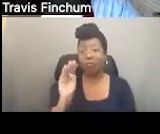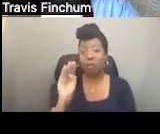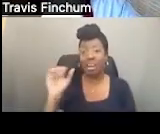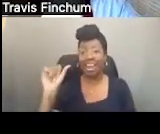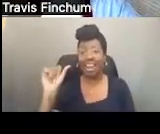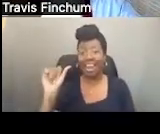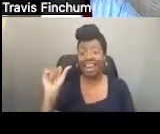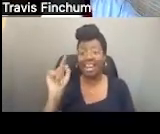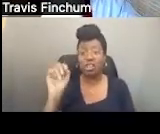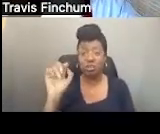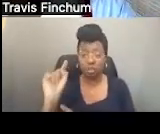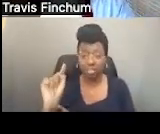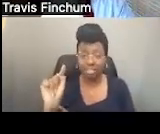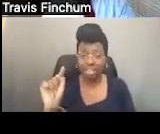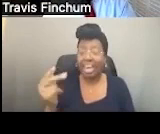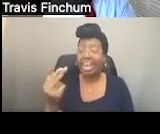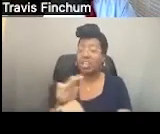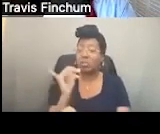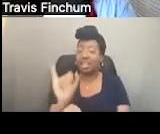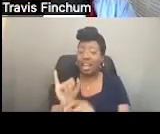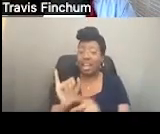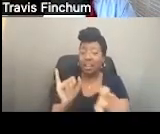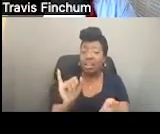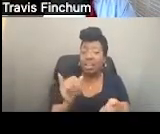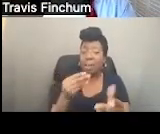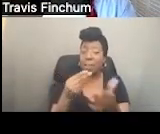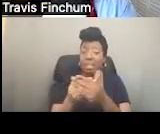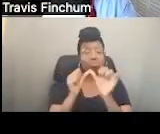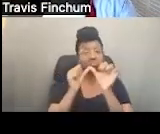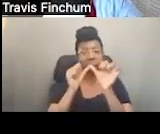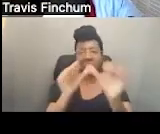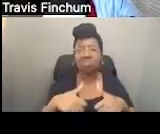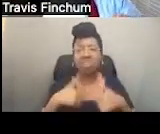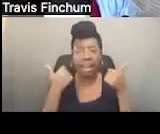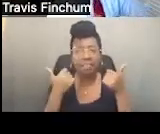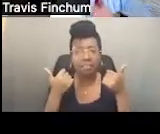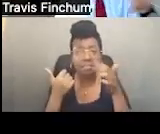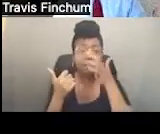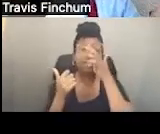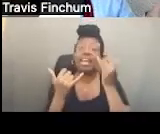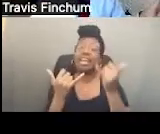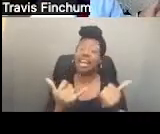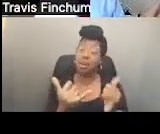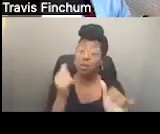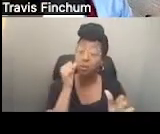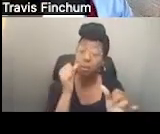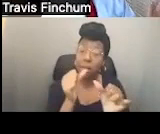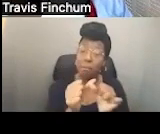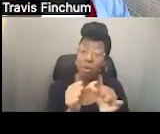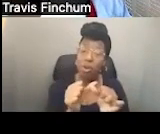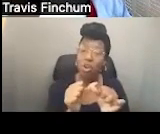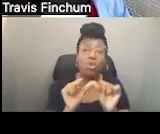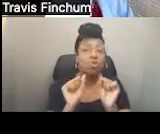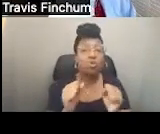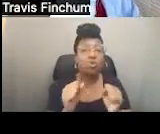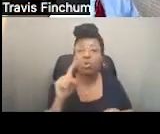un fideicomiso D4A y que esté ahí. por el resto de su vida. Acuérdense que